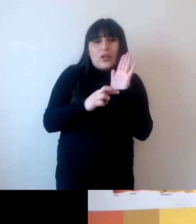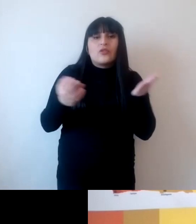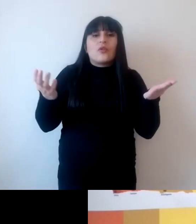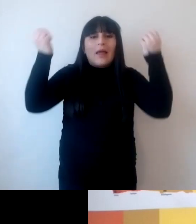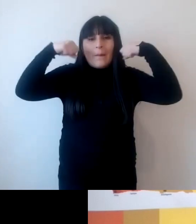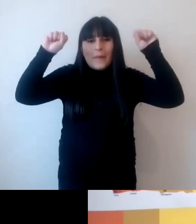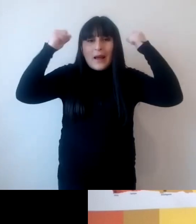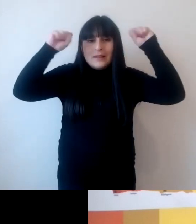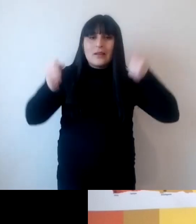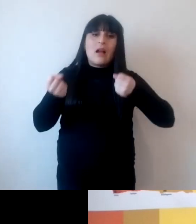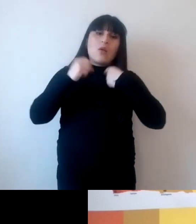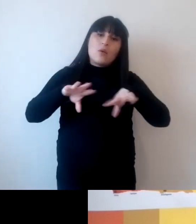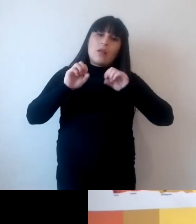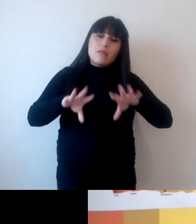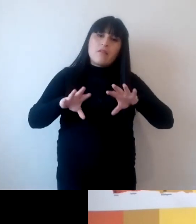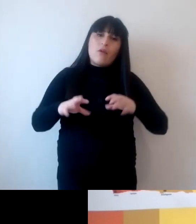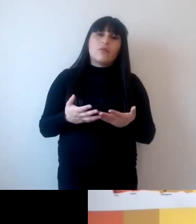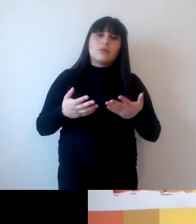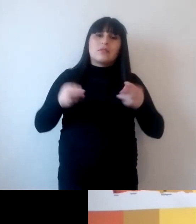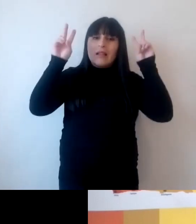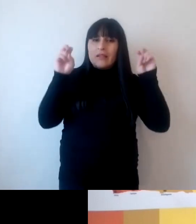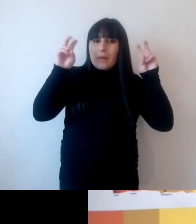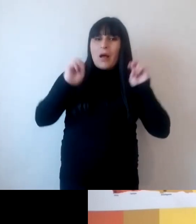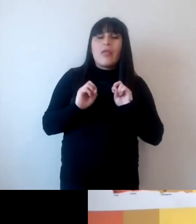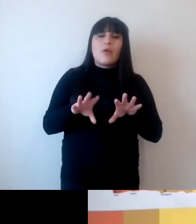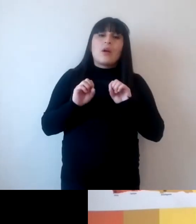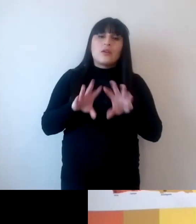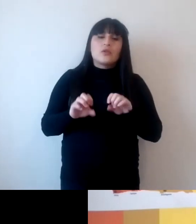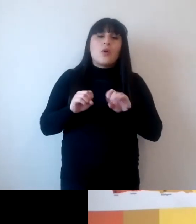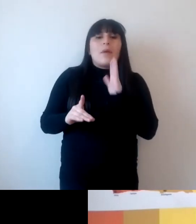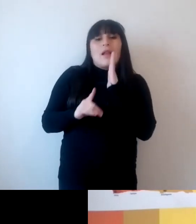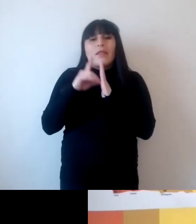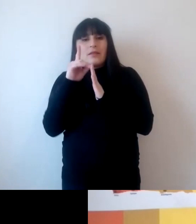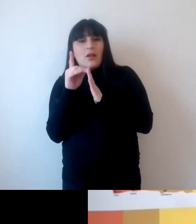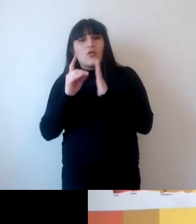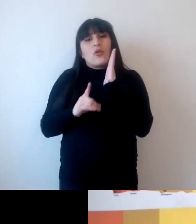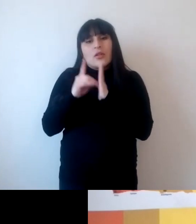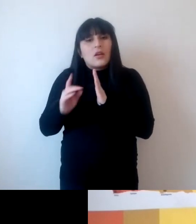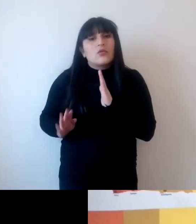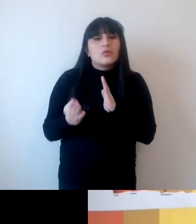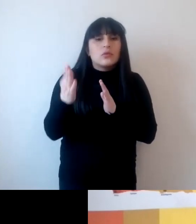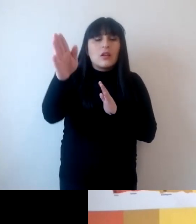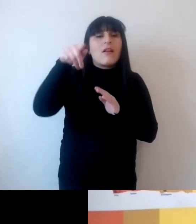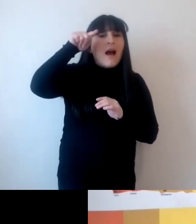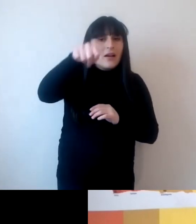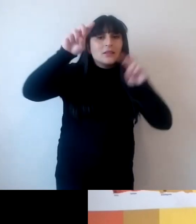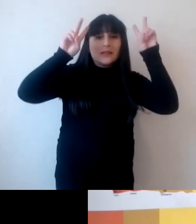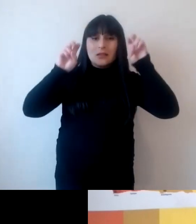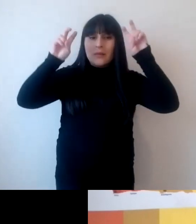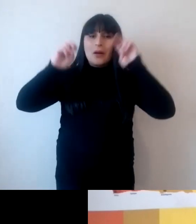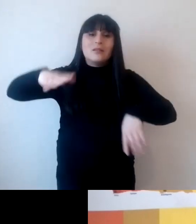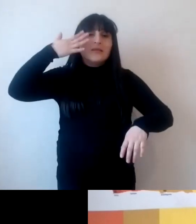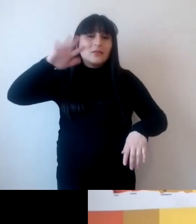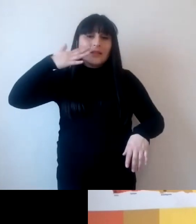educativa cada propuesta de educación ambiental para el desarrollo para el desarrollo sostenible como la queremos denominar a esa cuestión va a ser clave para